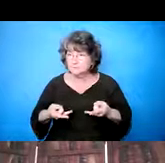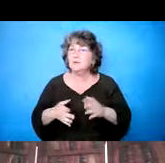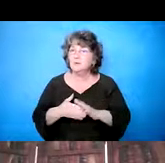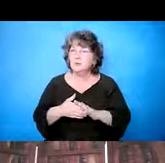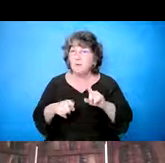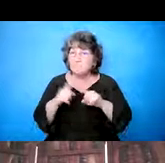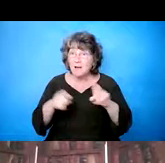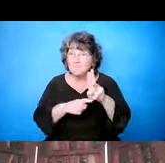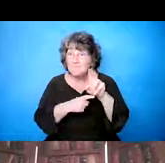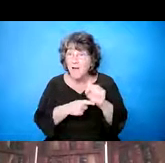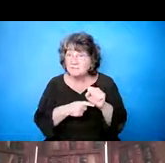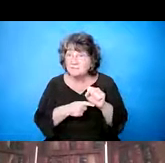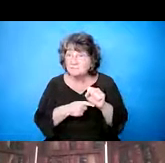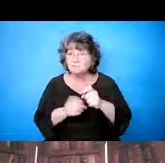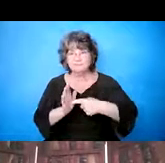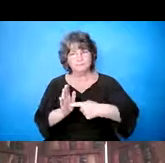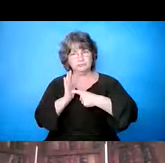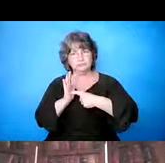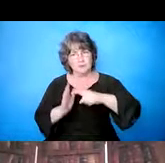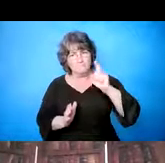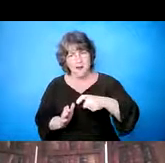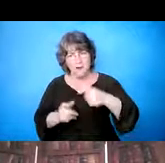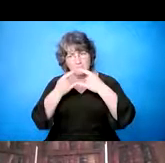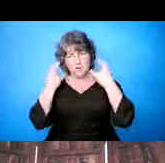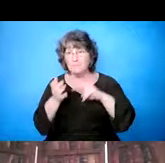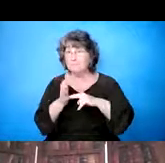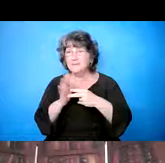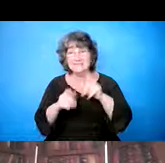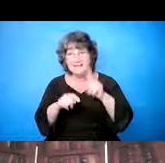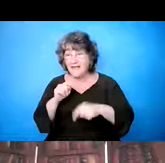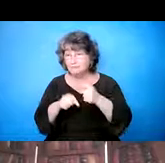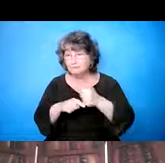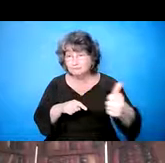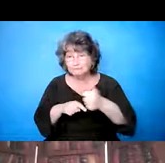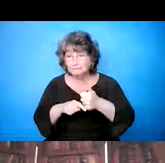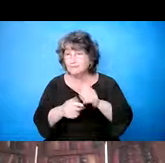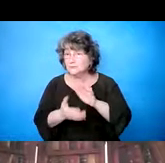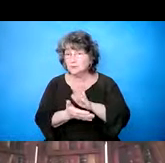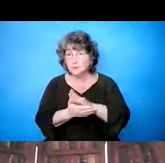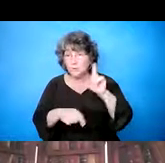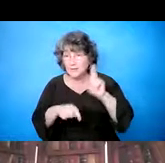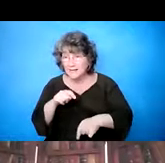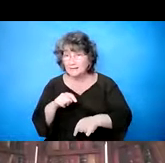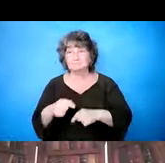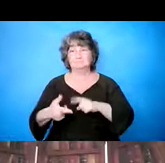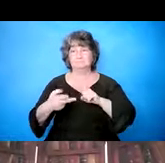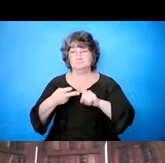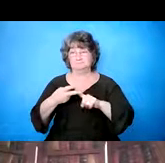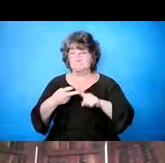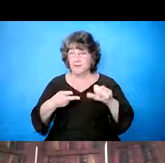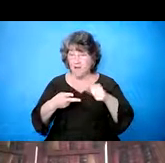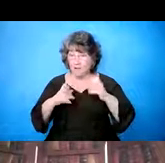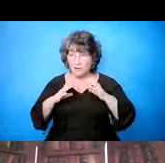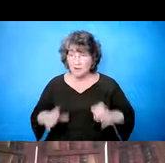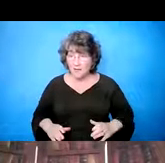mascarilla. Eh, el, autobús no puede ir en el autobús sin las mascarillas. Otros clientes que yo trabajo, eh, es posible,